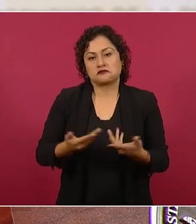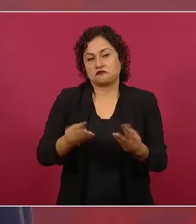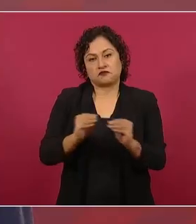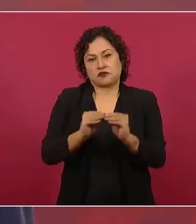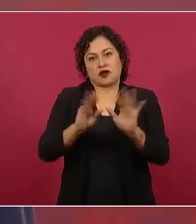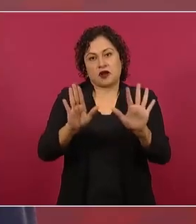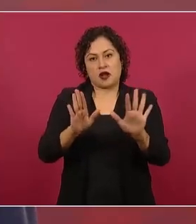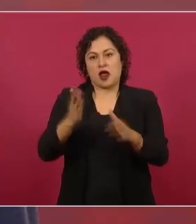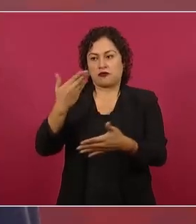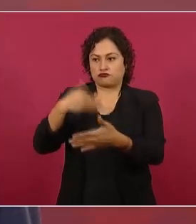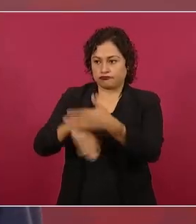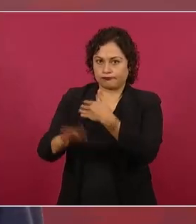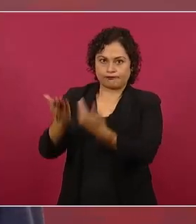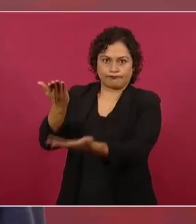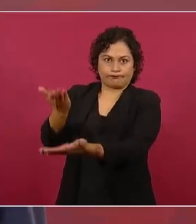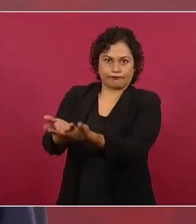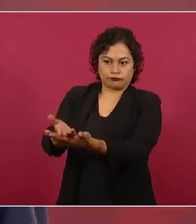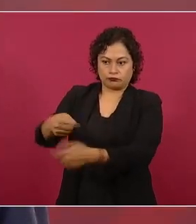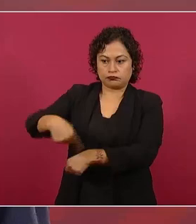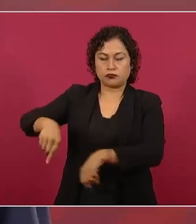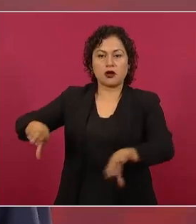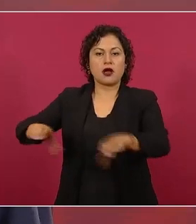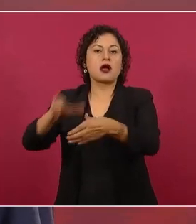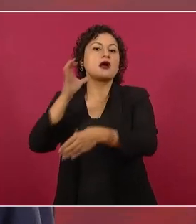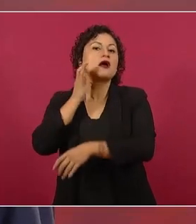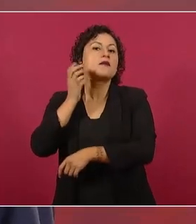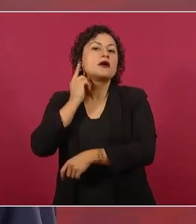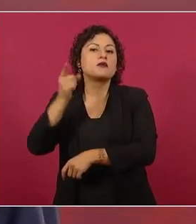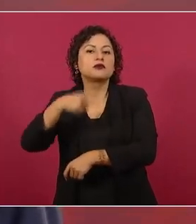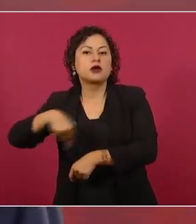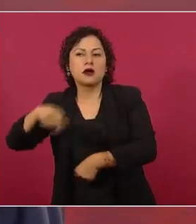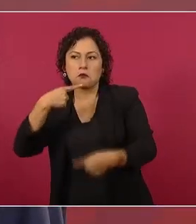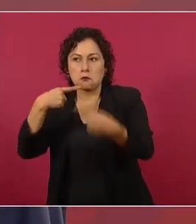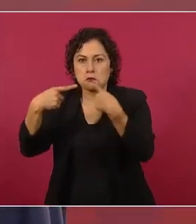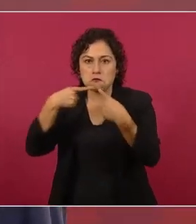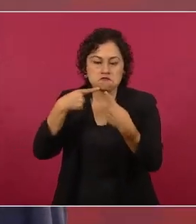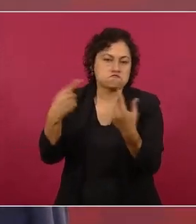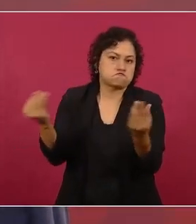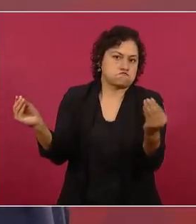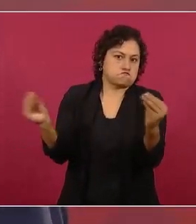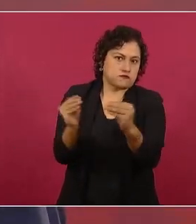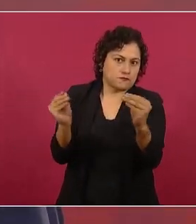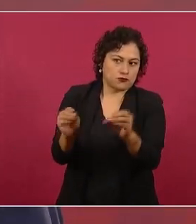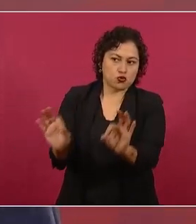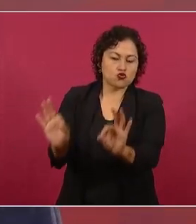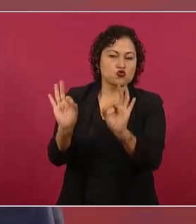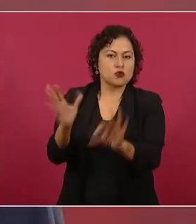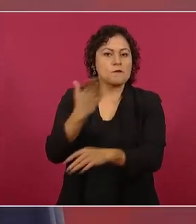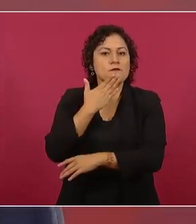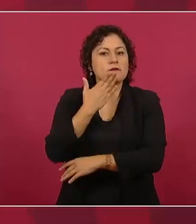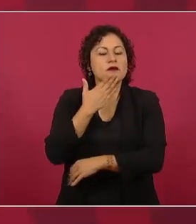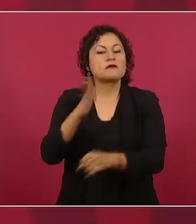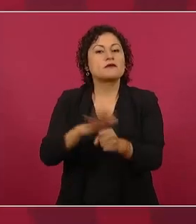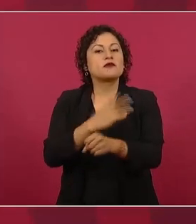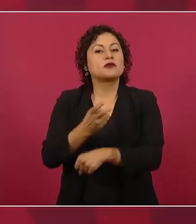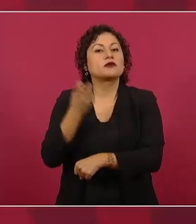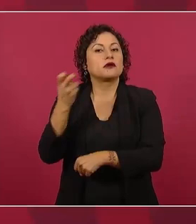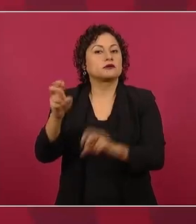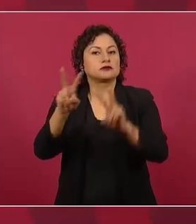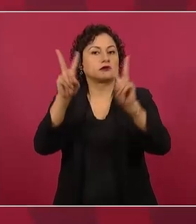muy bueno, porque es un tema de primera.